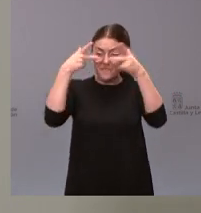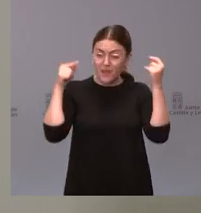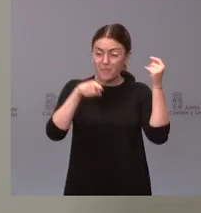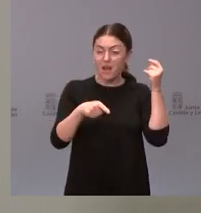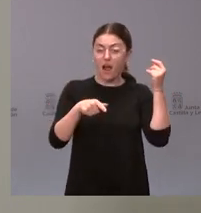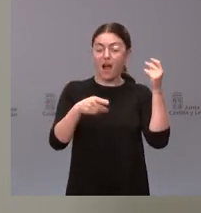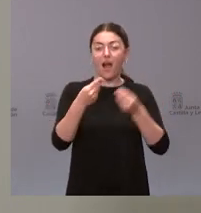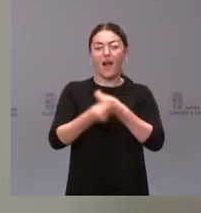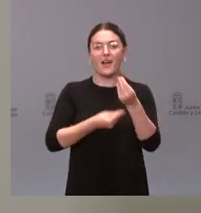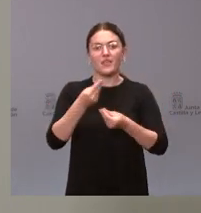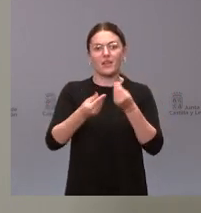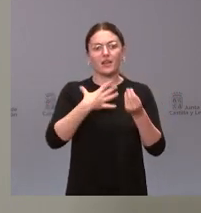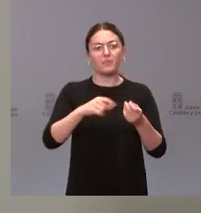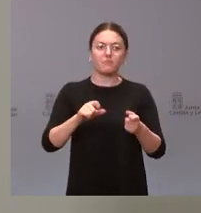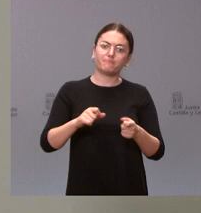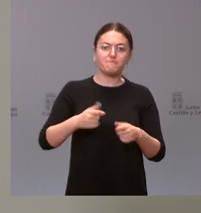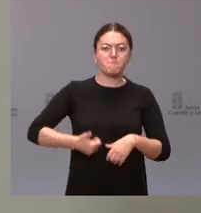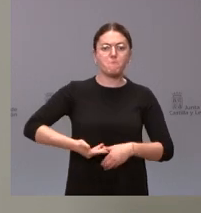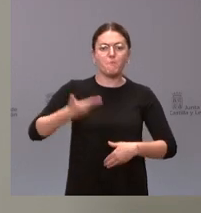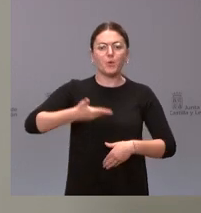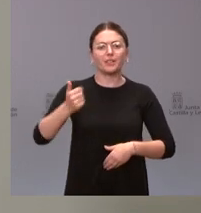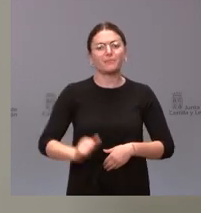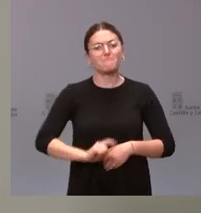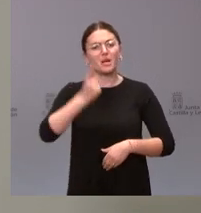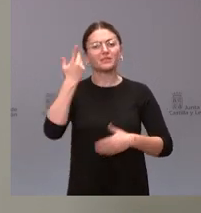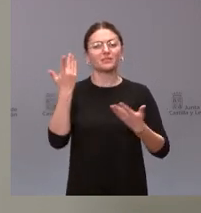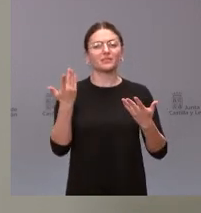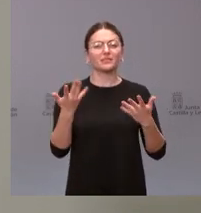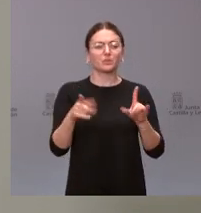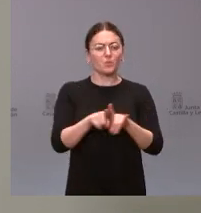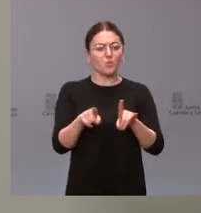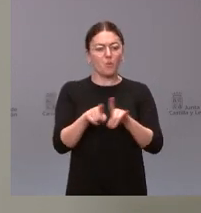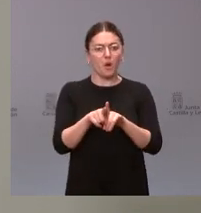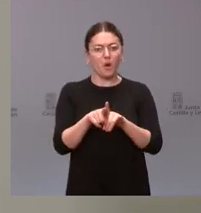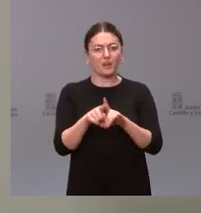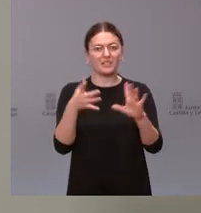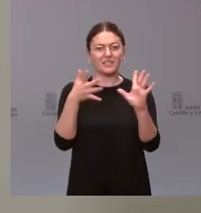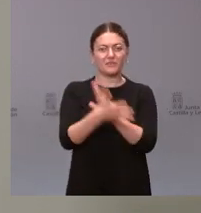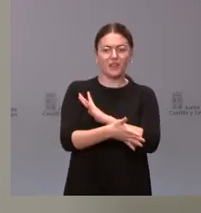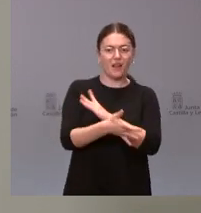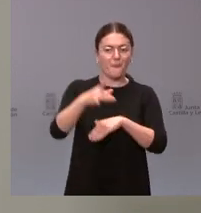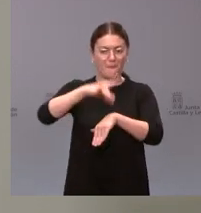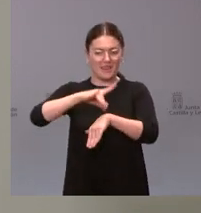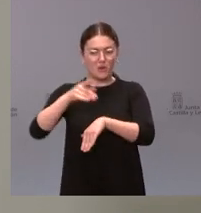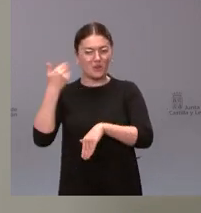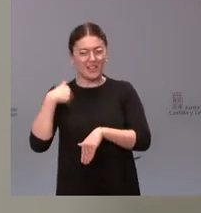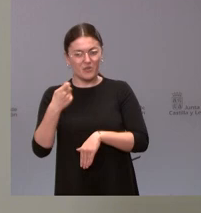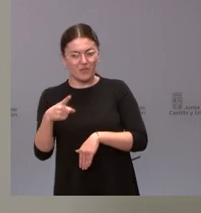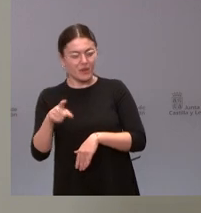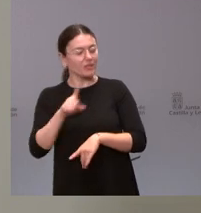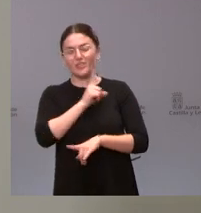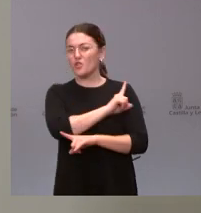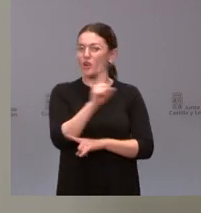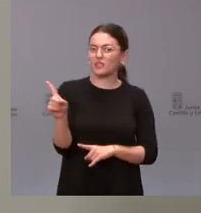puede ser todavía más relevante va en contra de poder mantener la asistencia de los médicos a los consultorios locales yo le digo que no